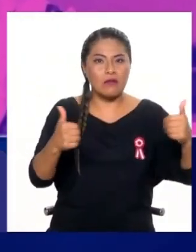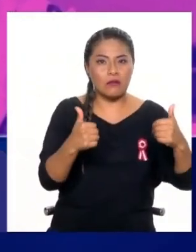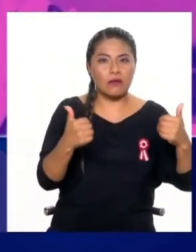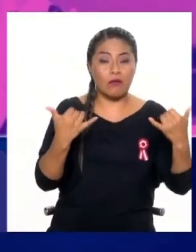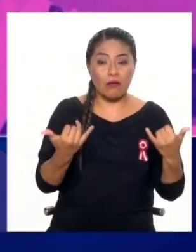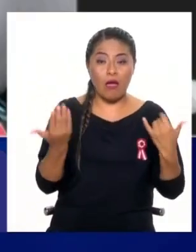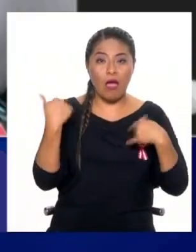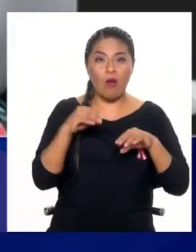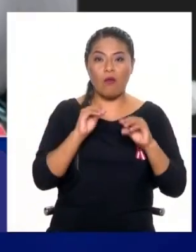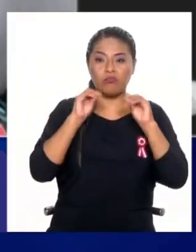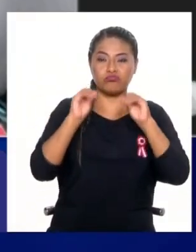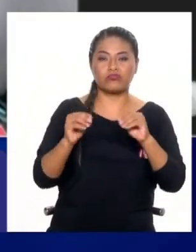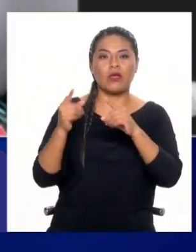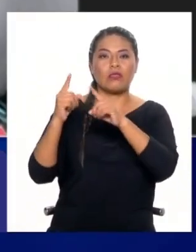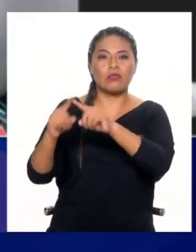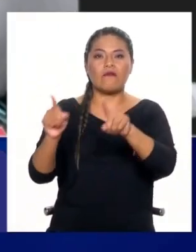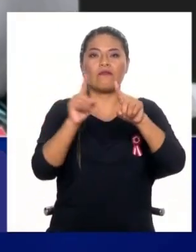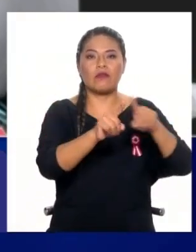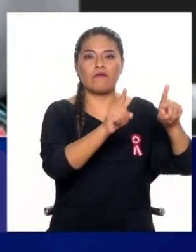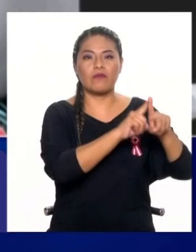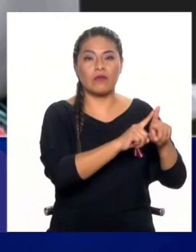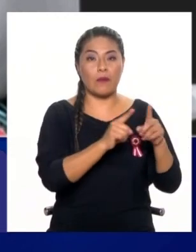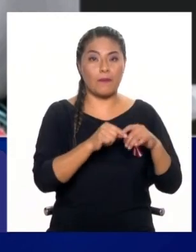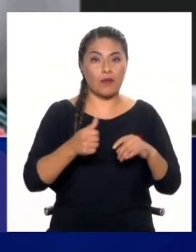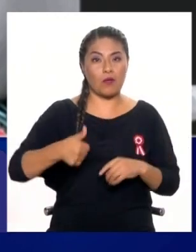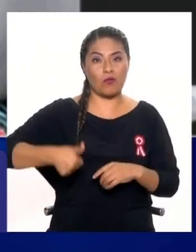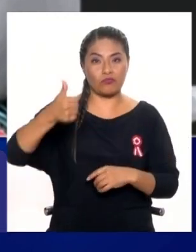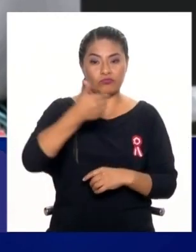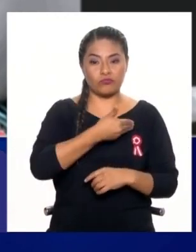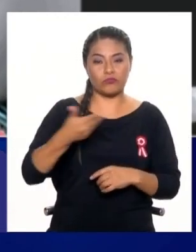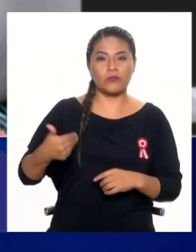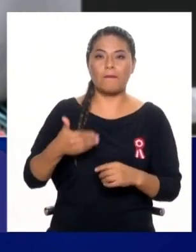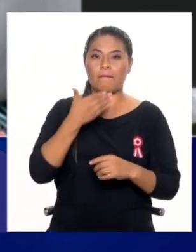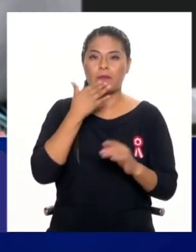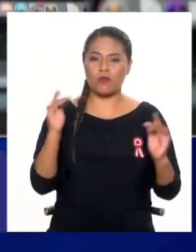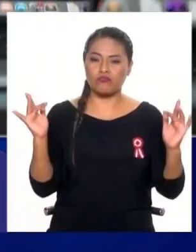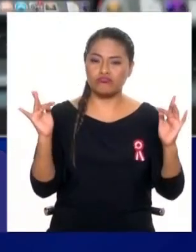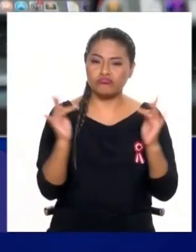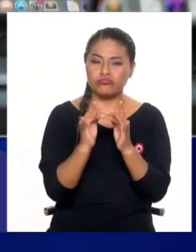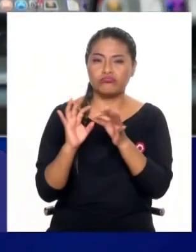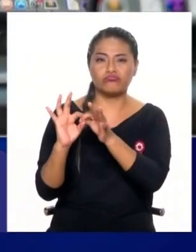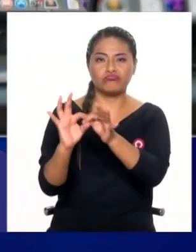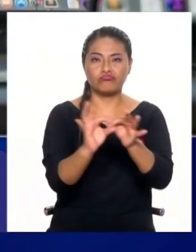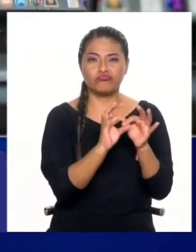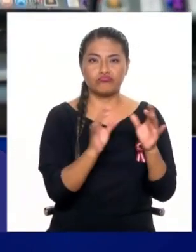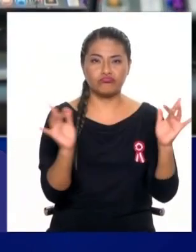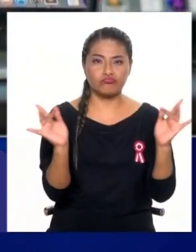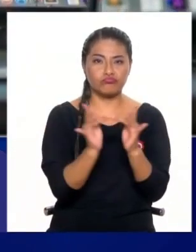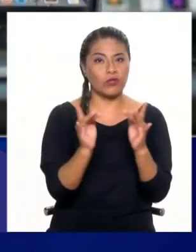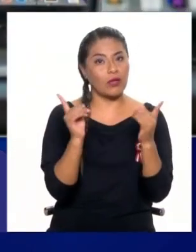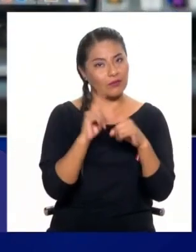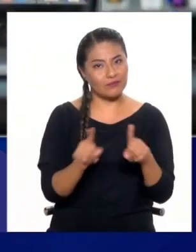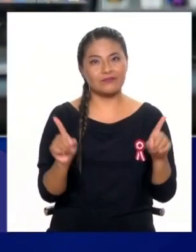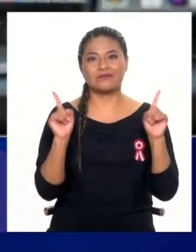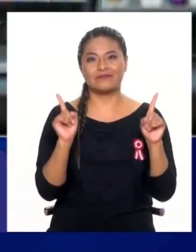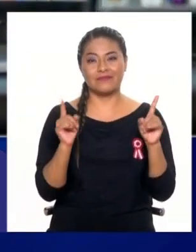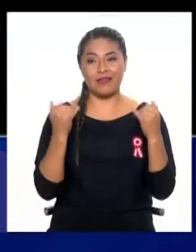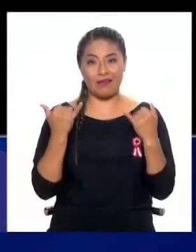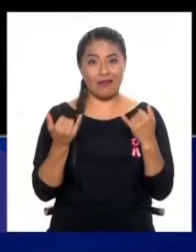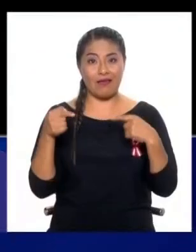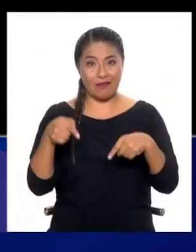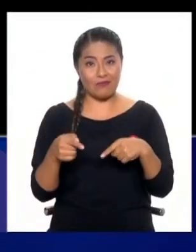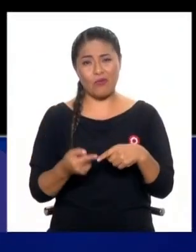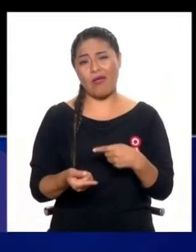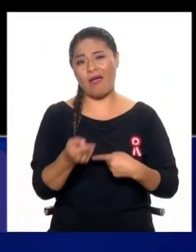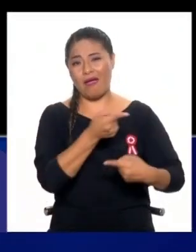la Secretaría de Gobierno Digital nunca puso estándares de cómo es que deberían desarrollarse las tecnologías en todas estas áreas. Y eso no es de esta gestión, es de